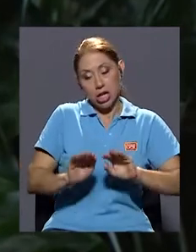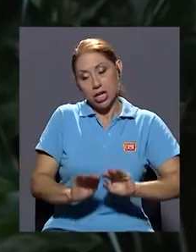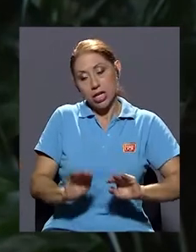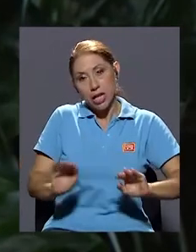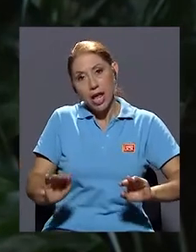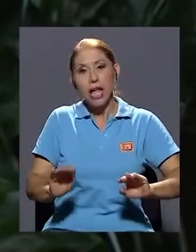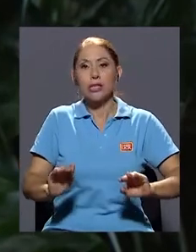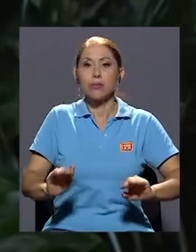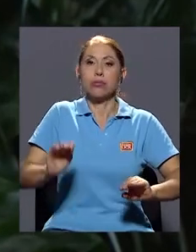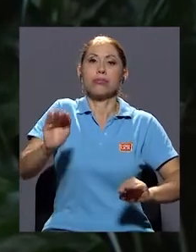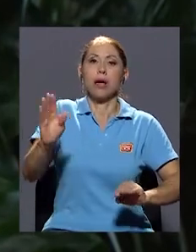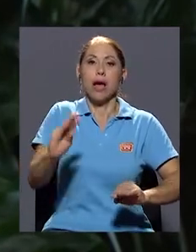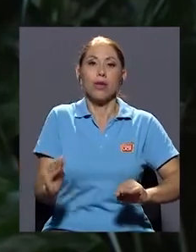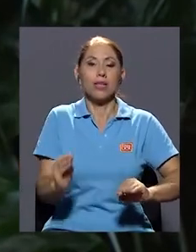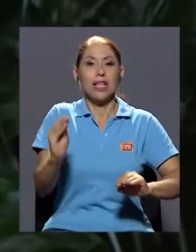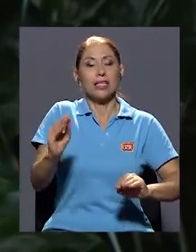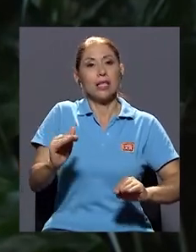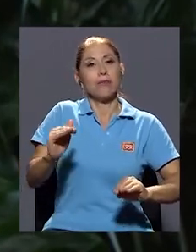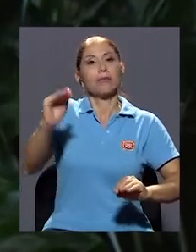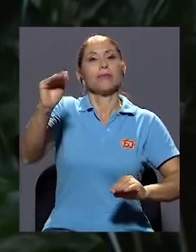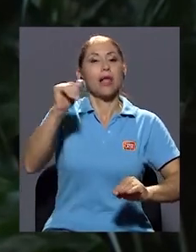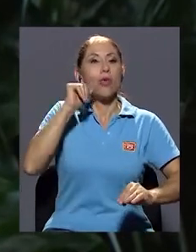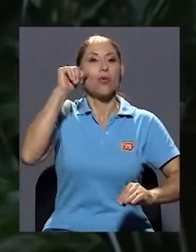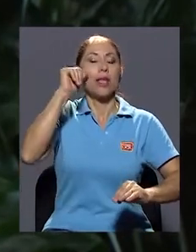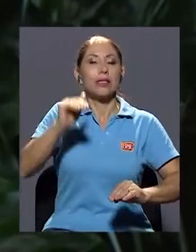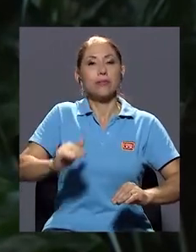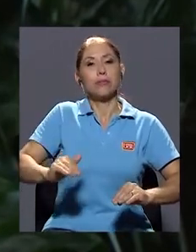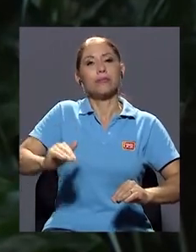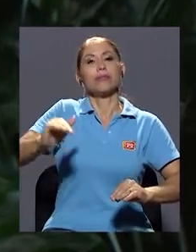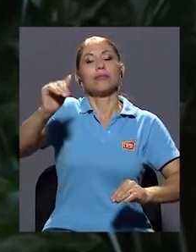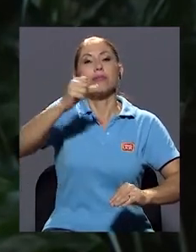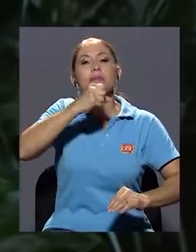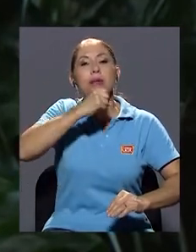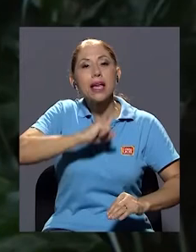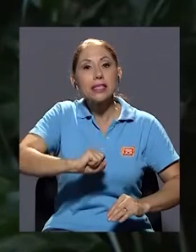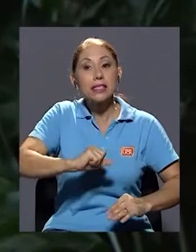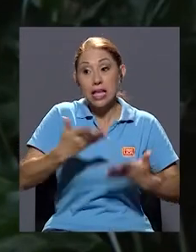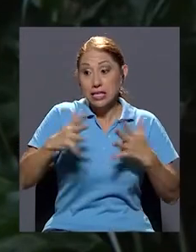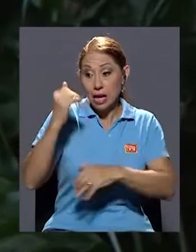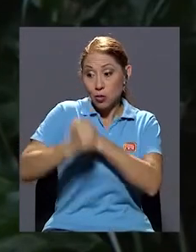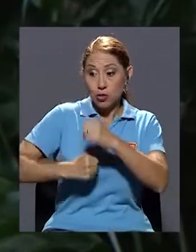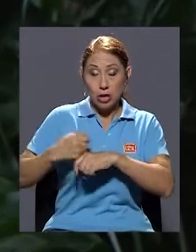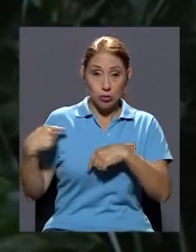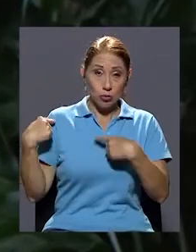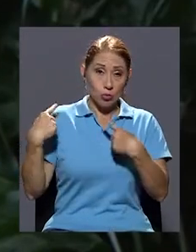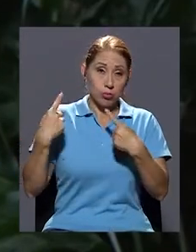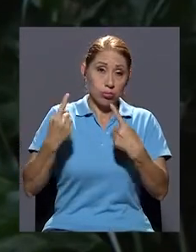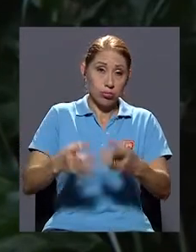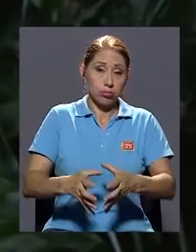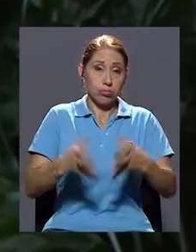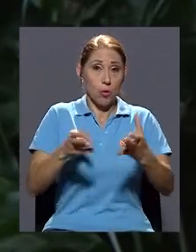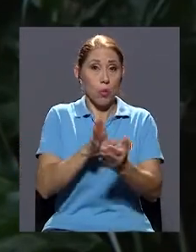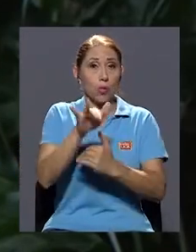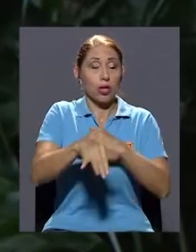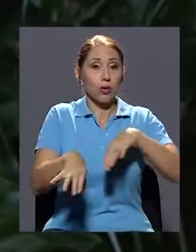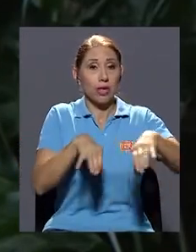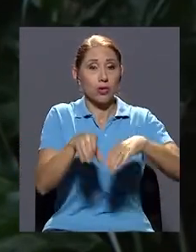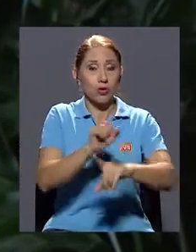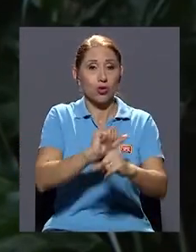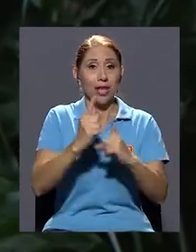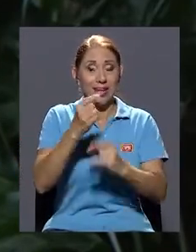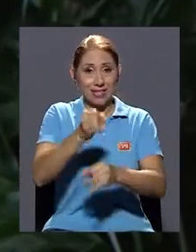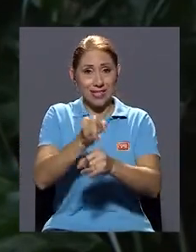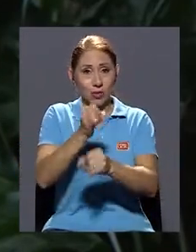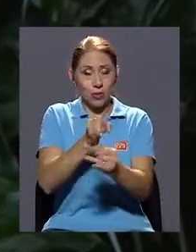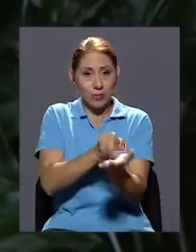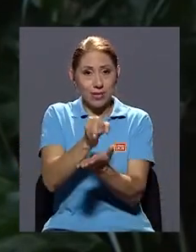niñez, adolescencia, adultez y vejez. Con los años ha crecido. Es un proyecto de acción social del Instituto de Investigaciones